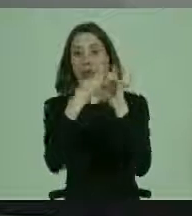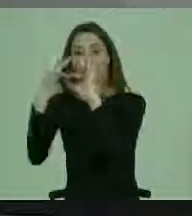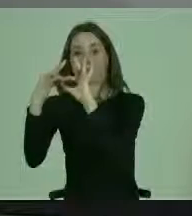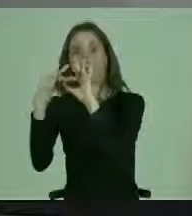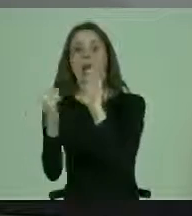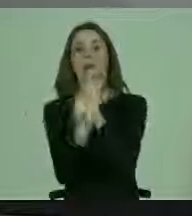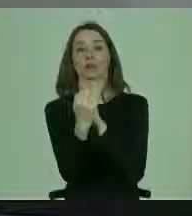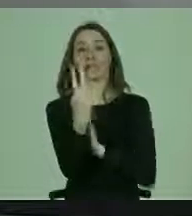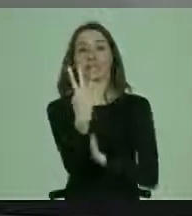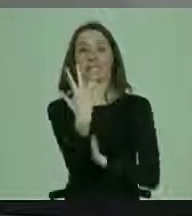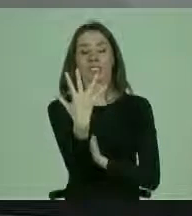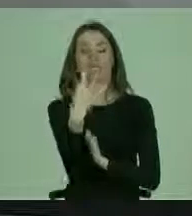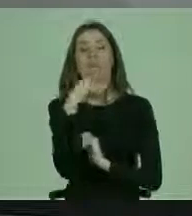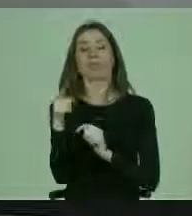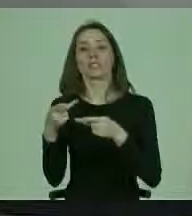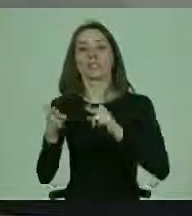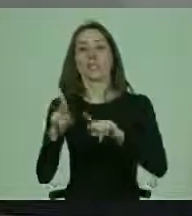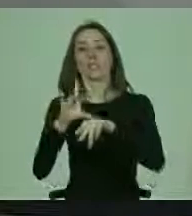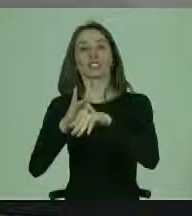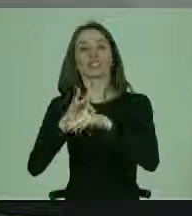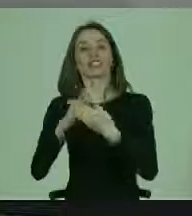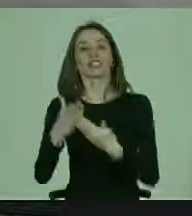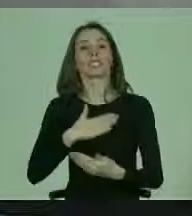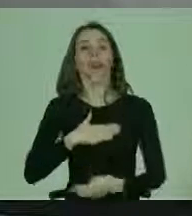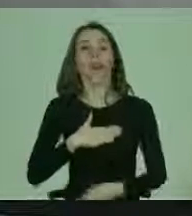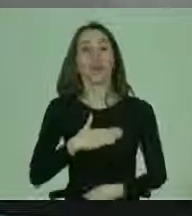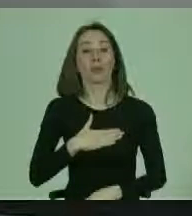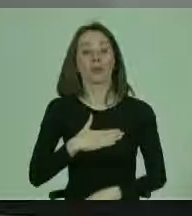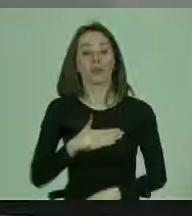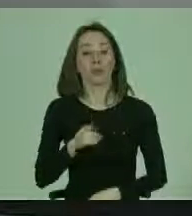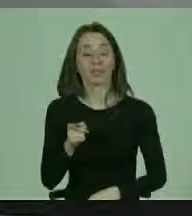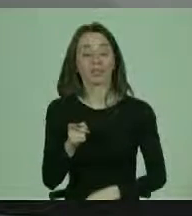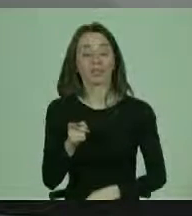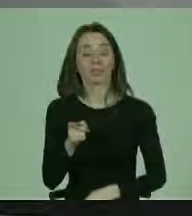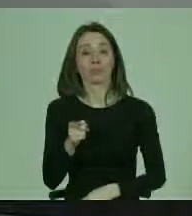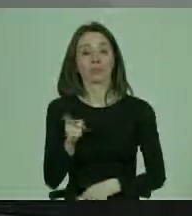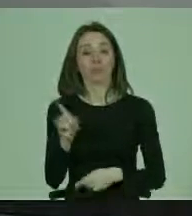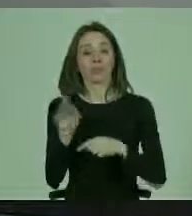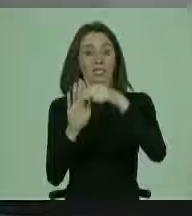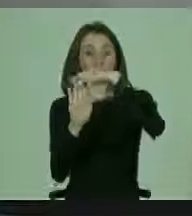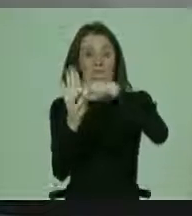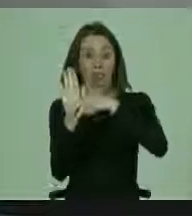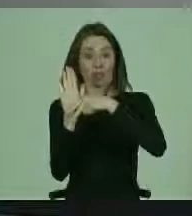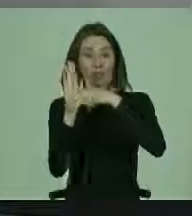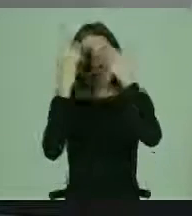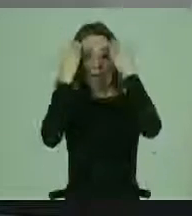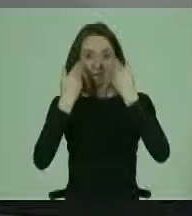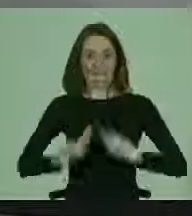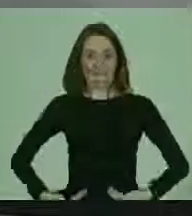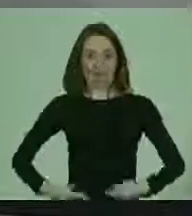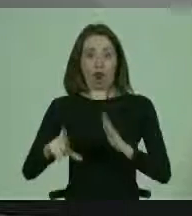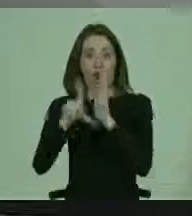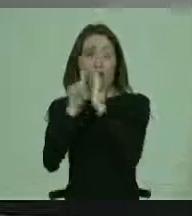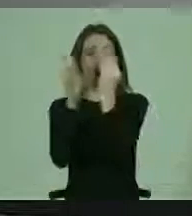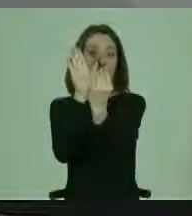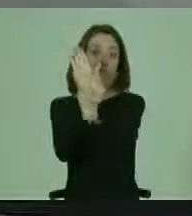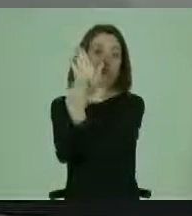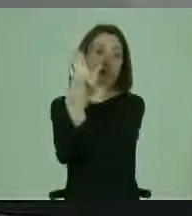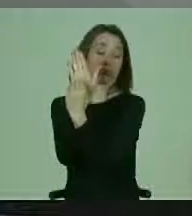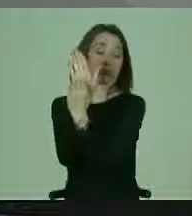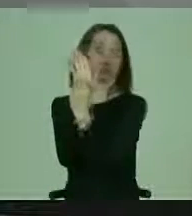25 cuando nos habla del derecho a la salud. Y esta norma biojurídica nos dice que